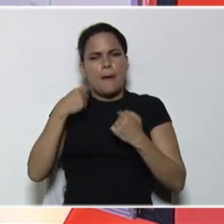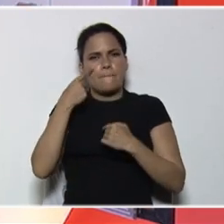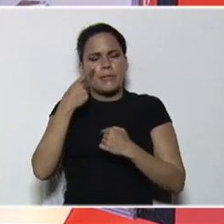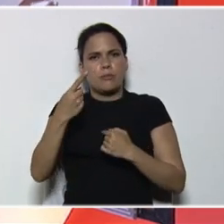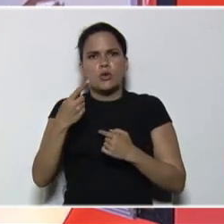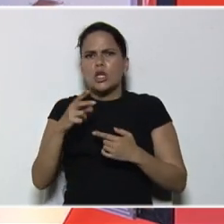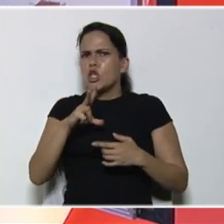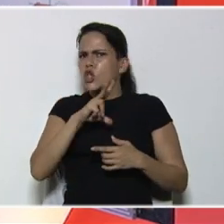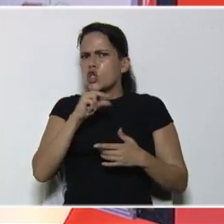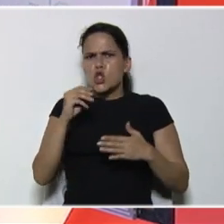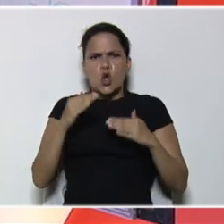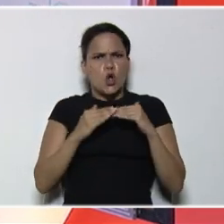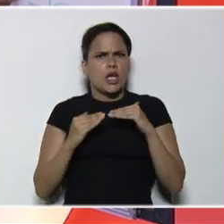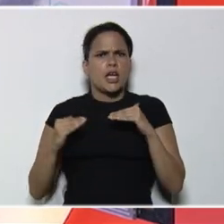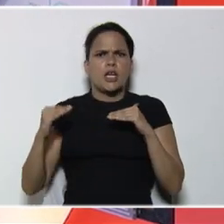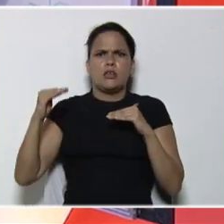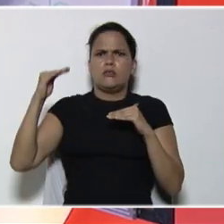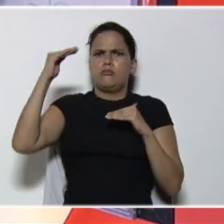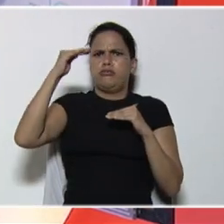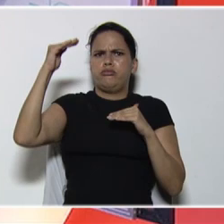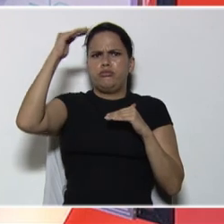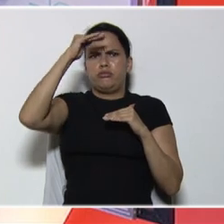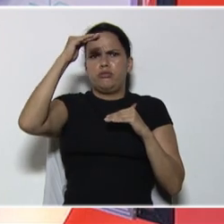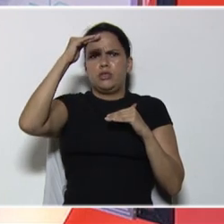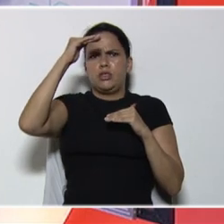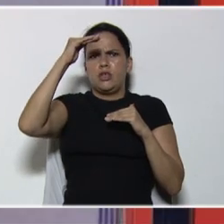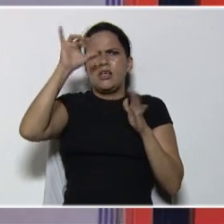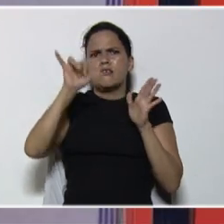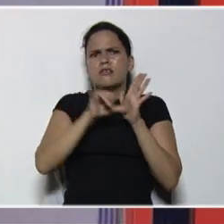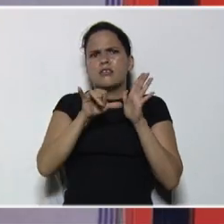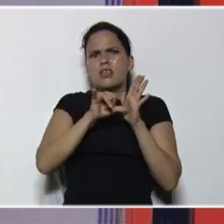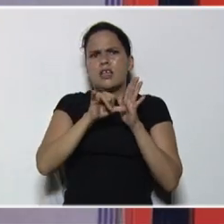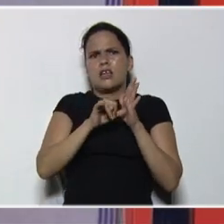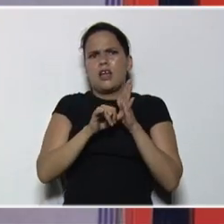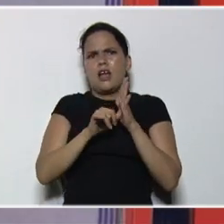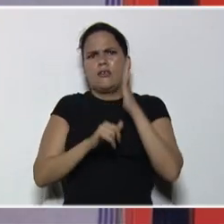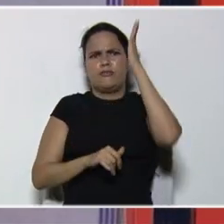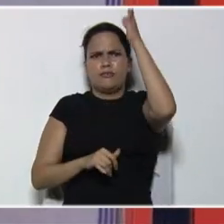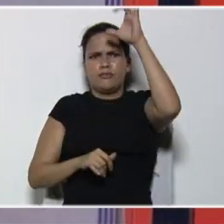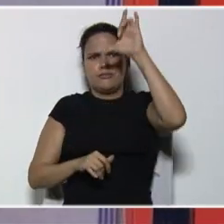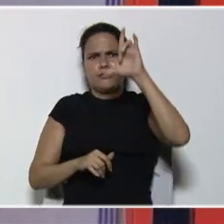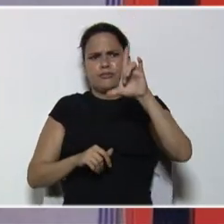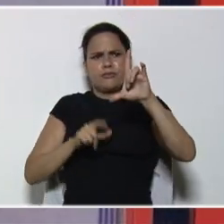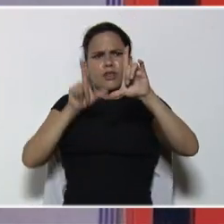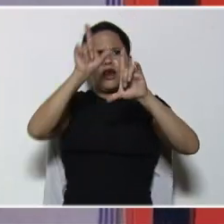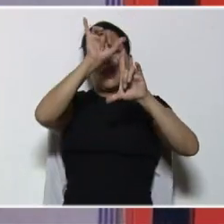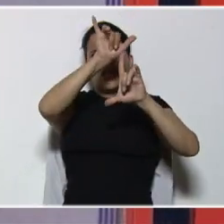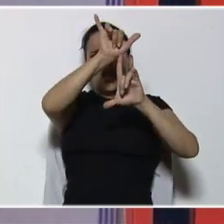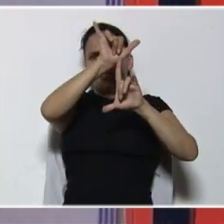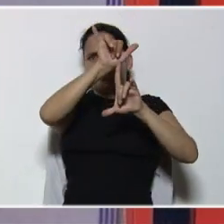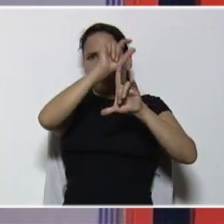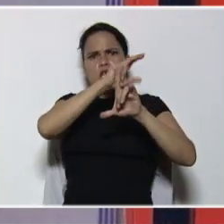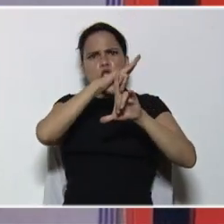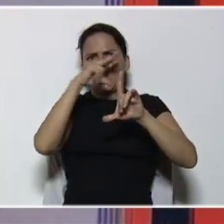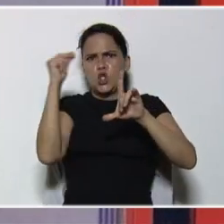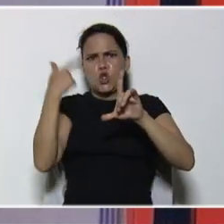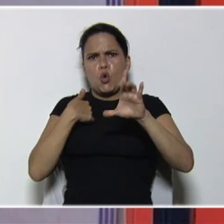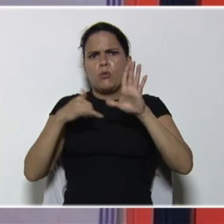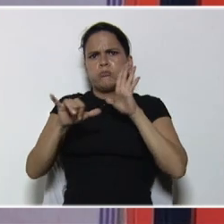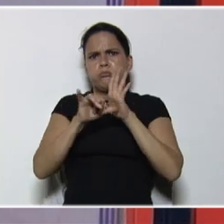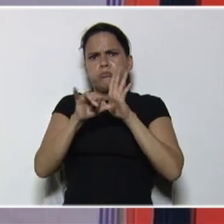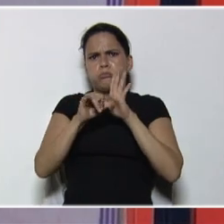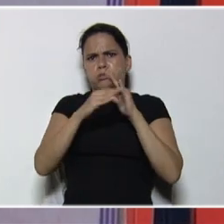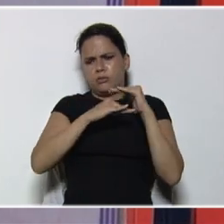no va hacia el eje, de las y, fíjense, sino que se mantiene, en el eje,